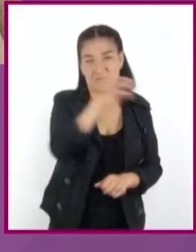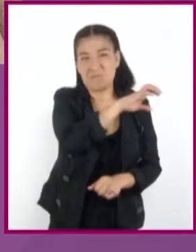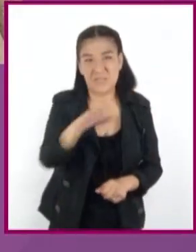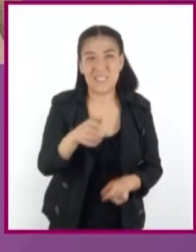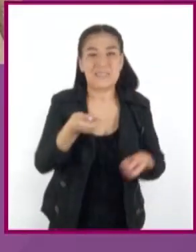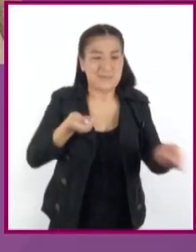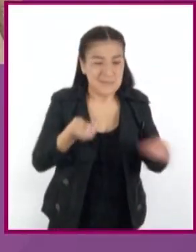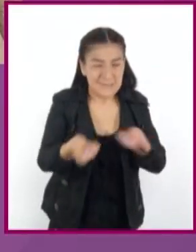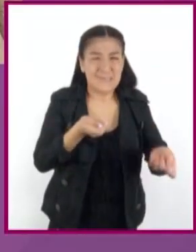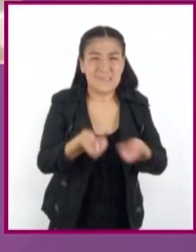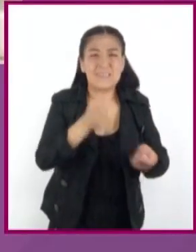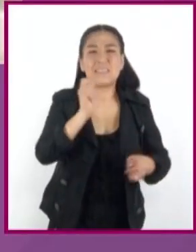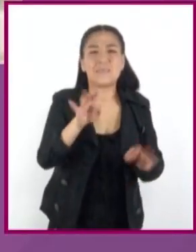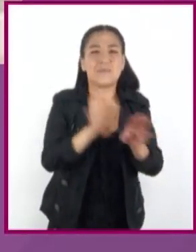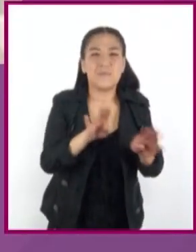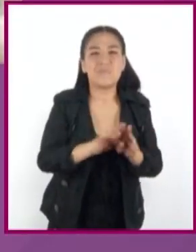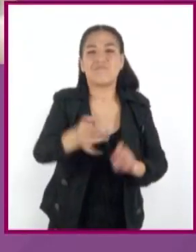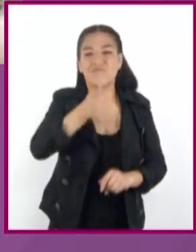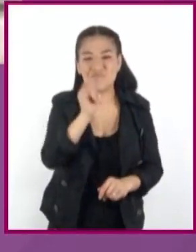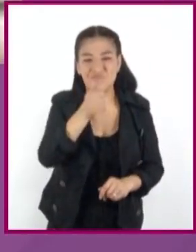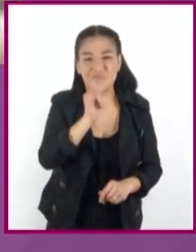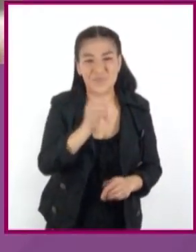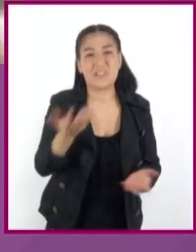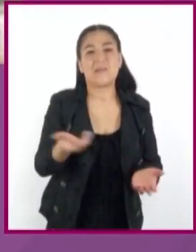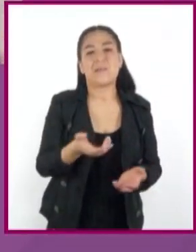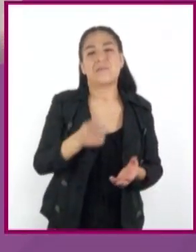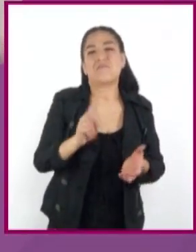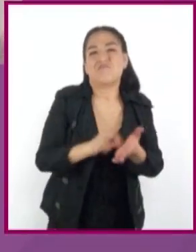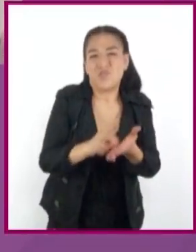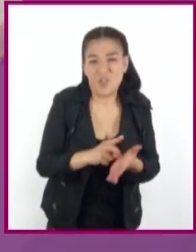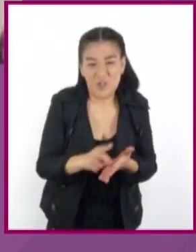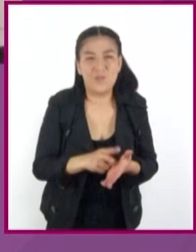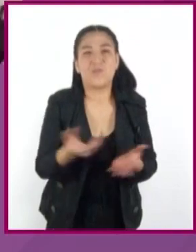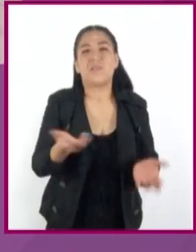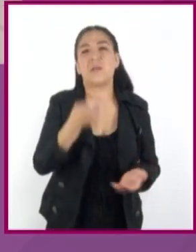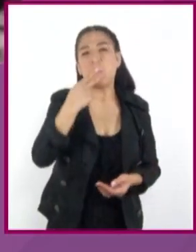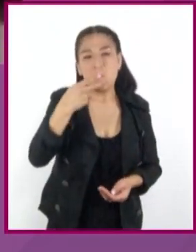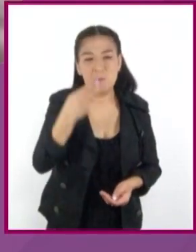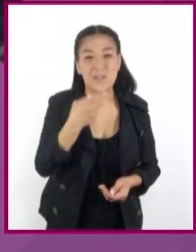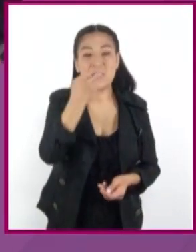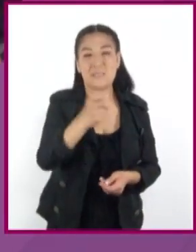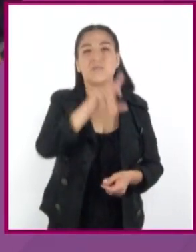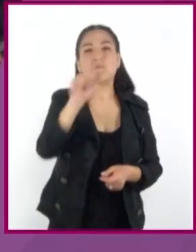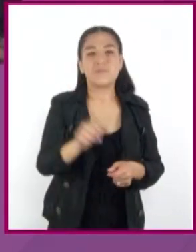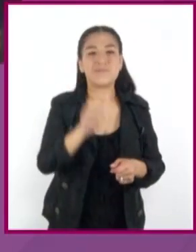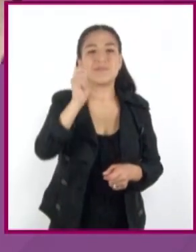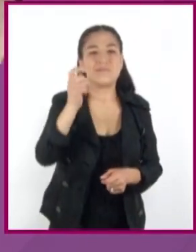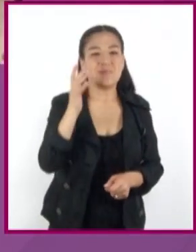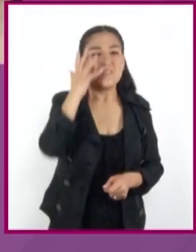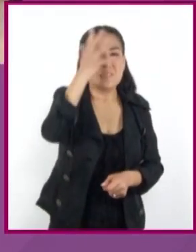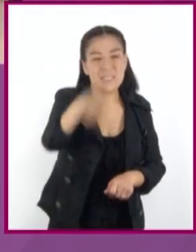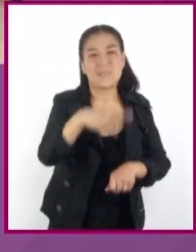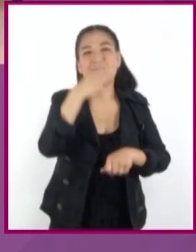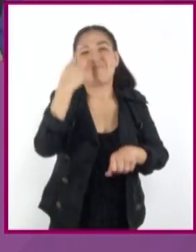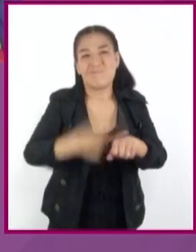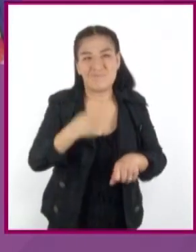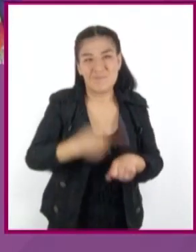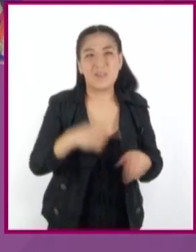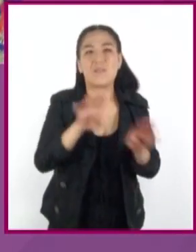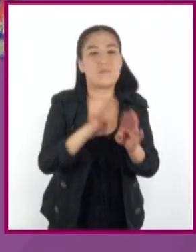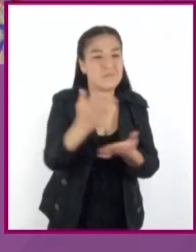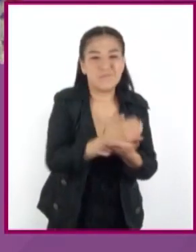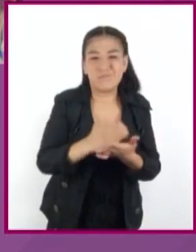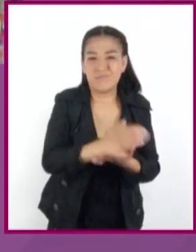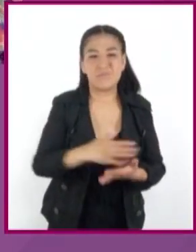incontrolable de consumir bebidas alcohólicas, tabaco o cualquier otra droga es resultado de una enfermedad permanente e incurable que